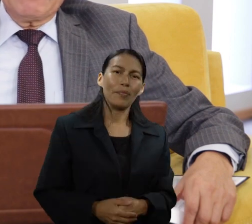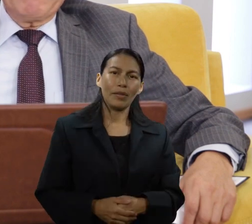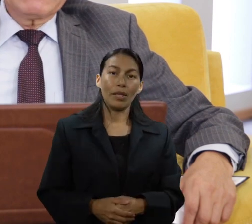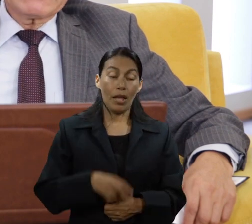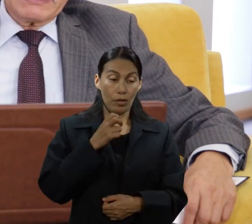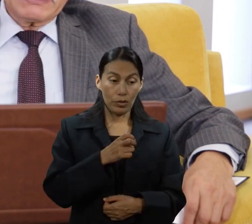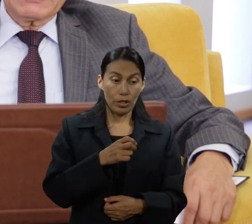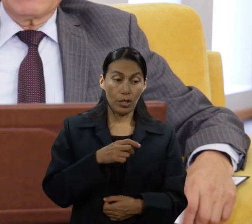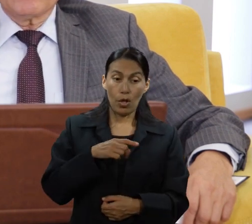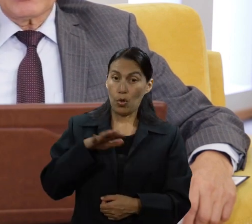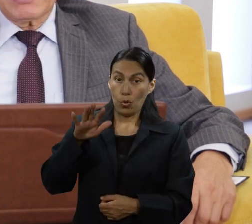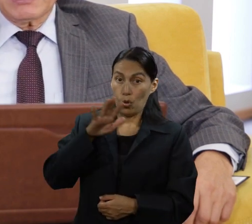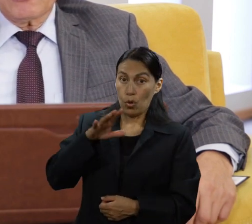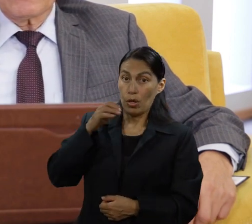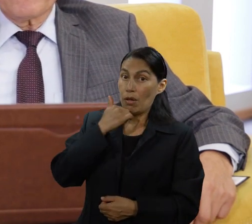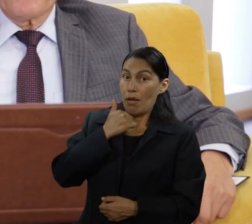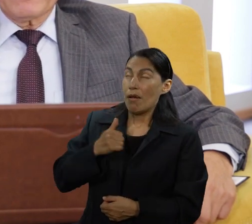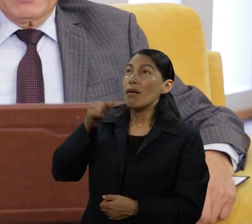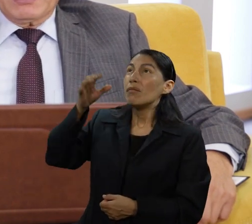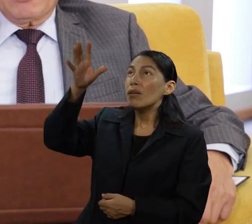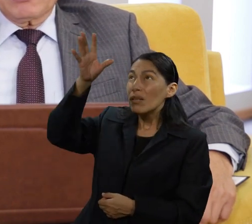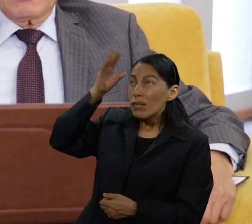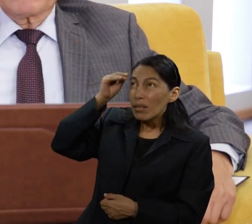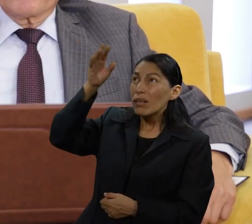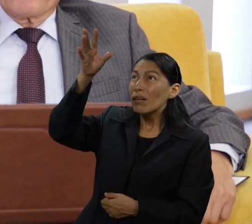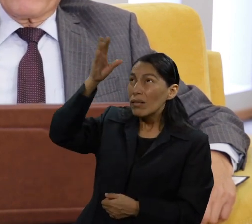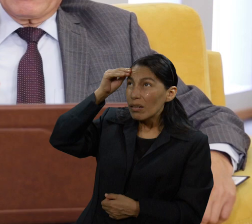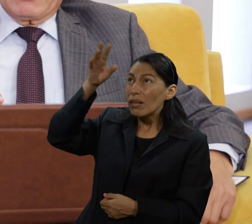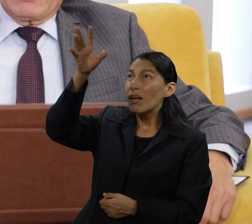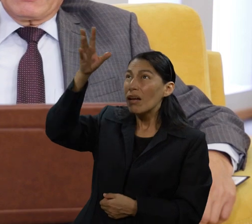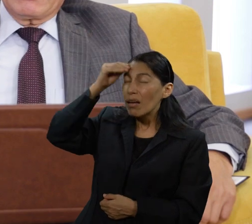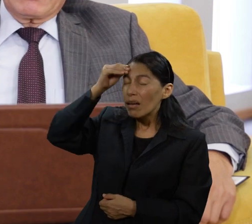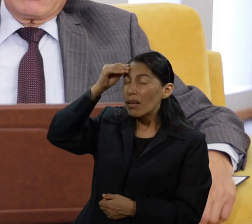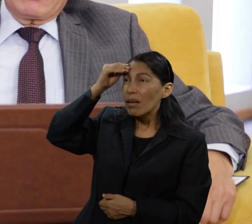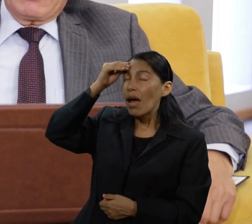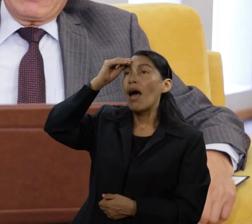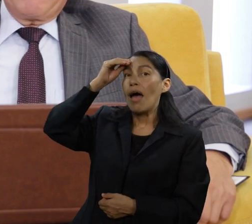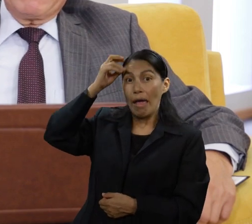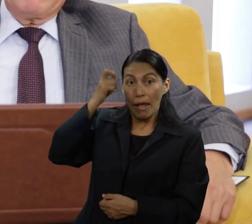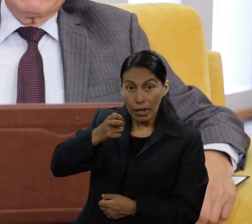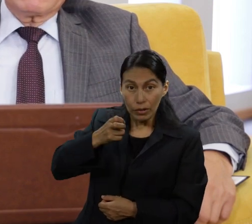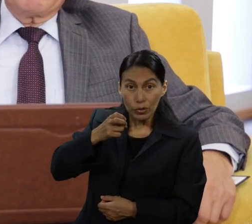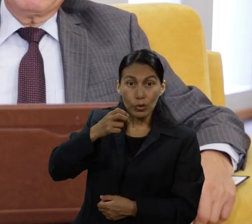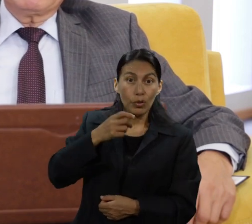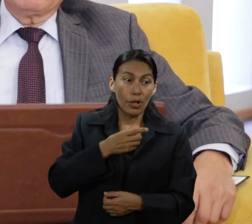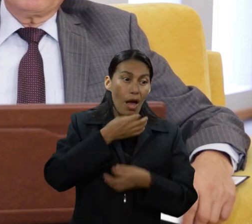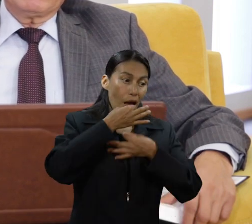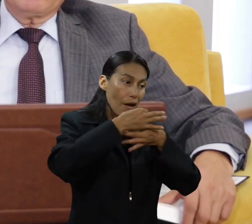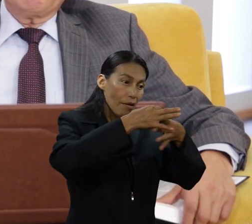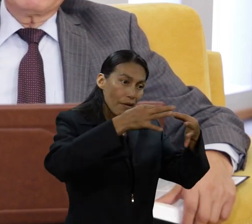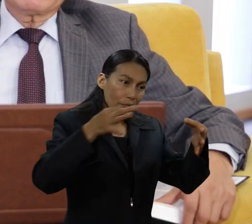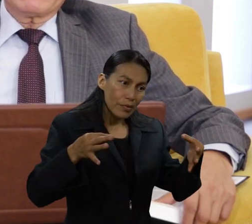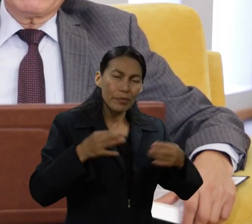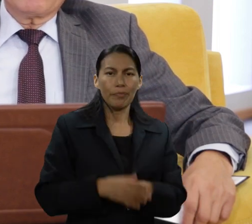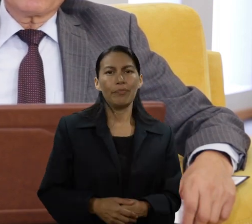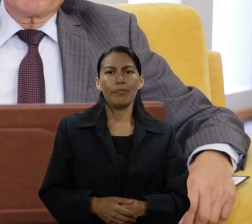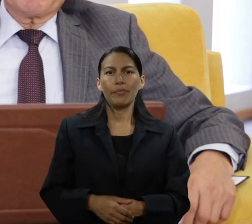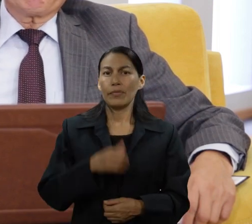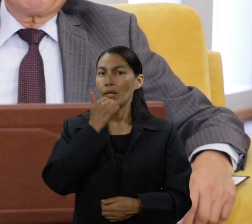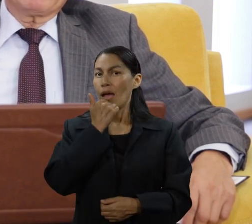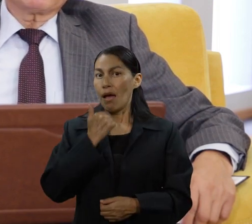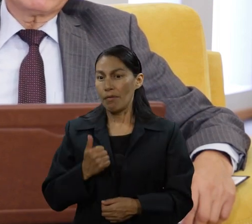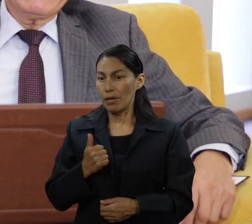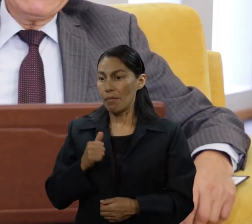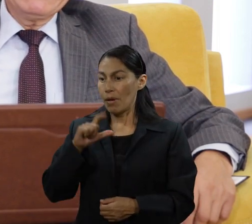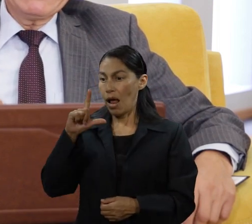el mensaje que Dios le ha dado. Ahora, Abraham ciertamente no le dio el mensaje a Lot,